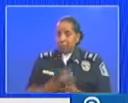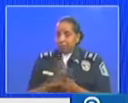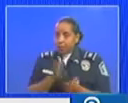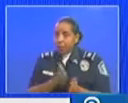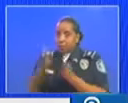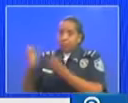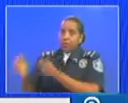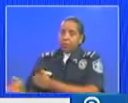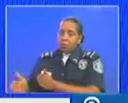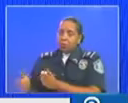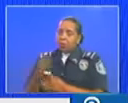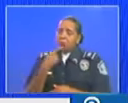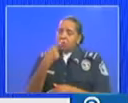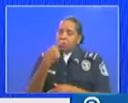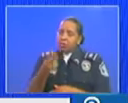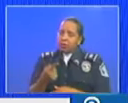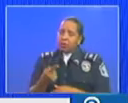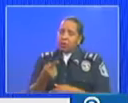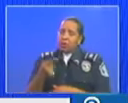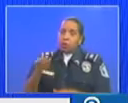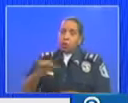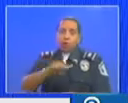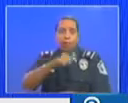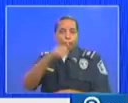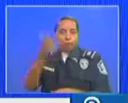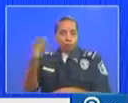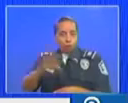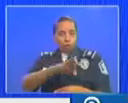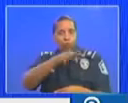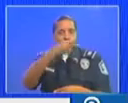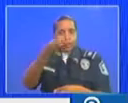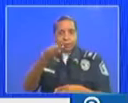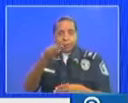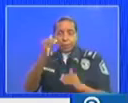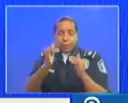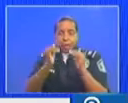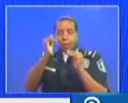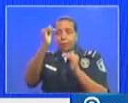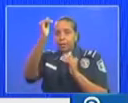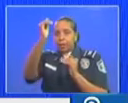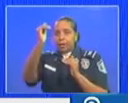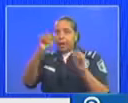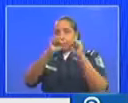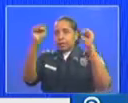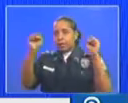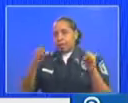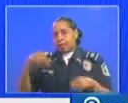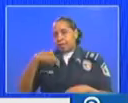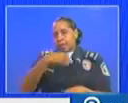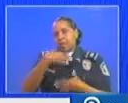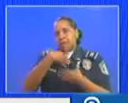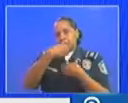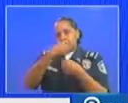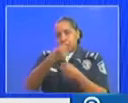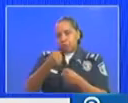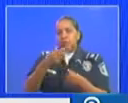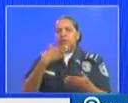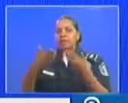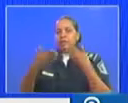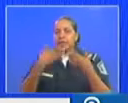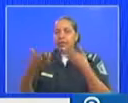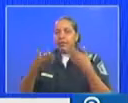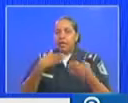también podríamos decir que de alguna manera la capacidad que ha tenido el sistema sanitario y gracias a todos los